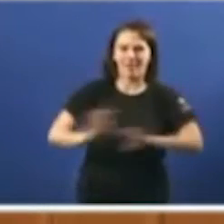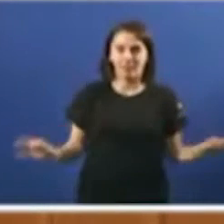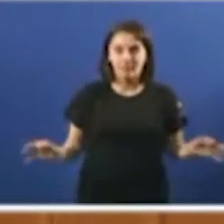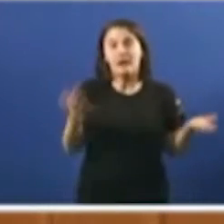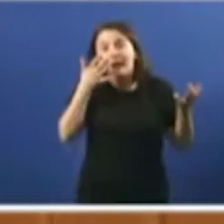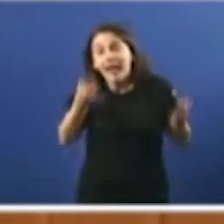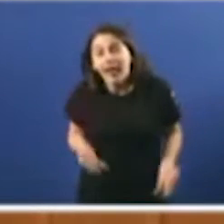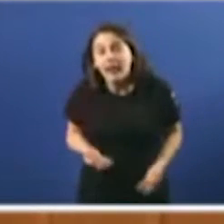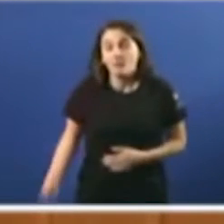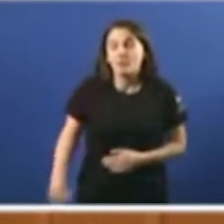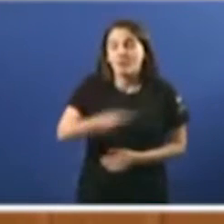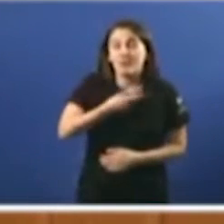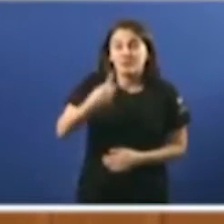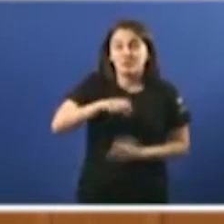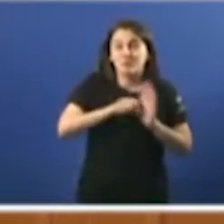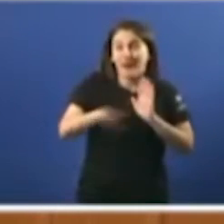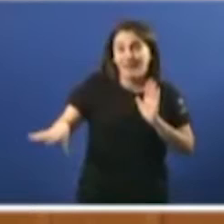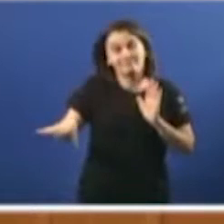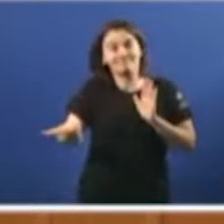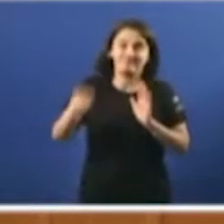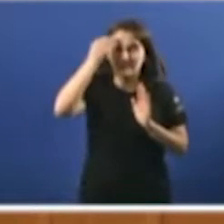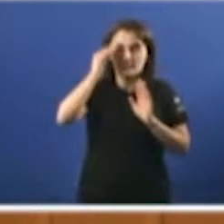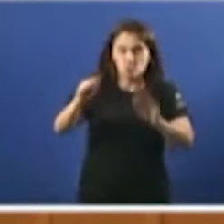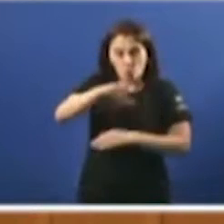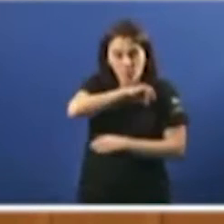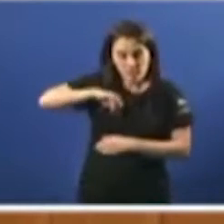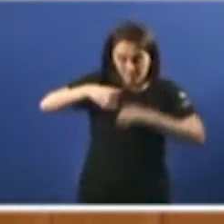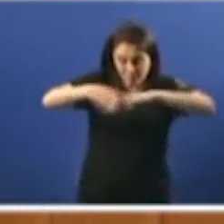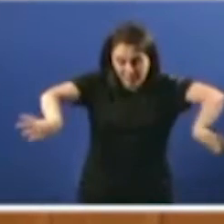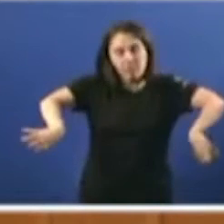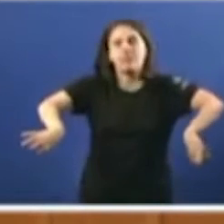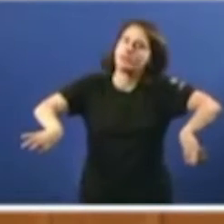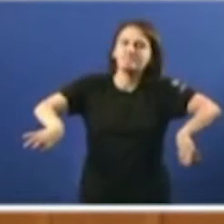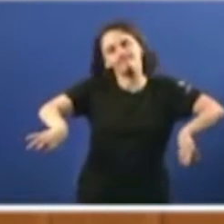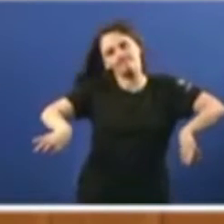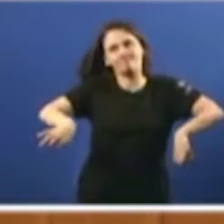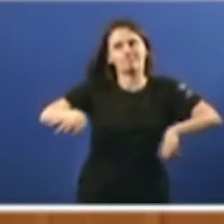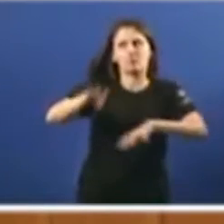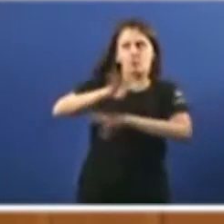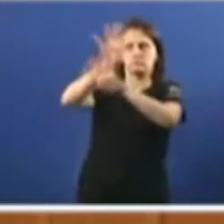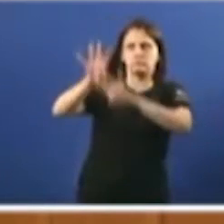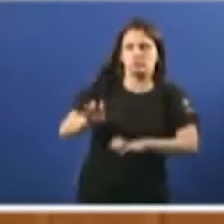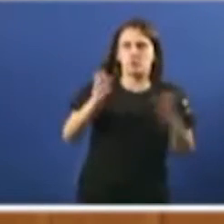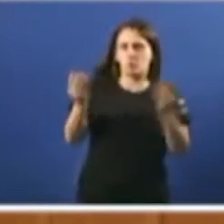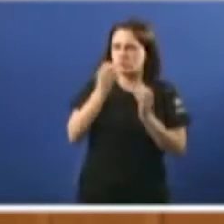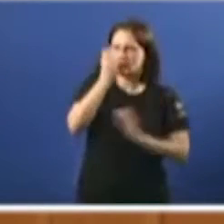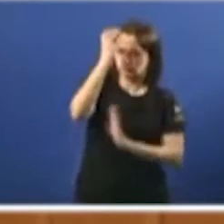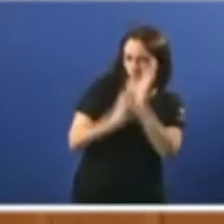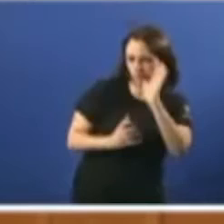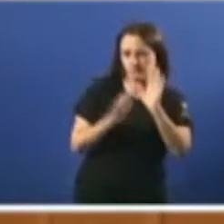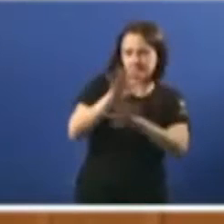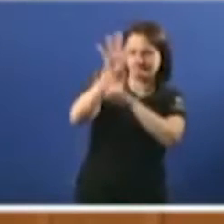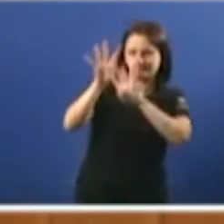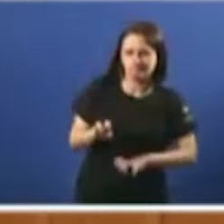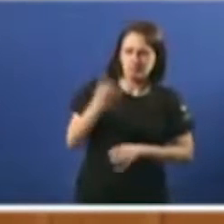lamentablemente, dende en Marea consideramos que esta autonomía e independencia está posta en solfa en moitas das páxinas do informe, nas que